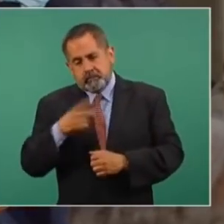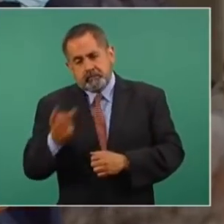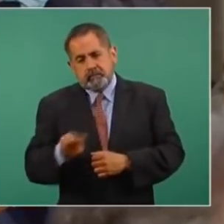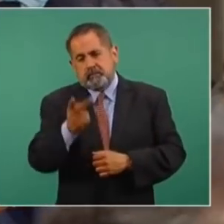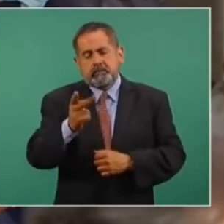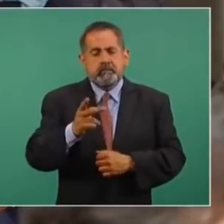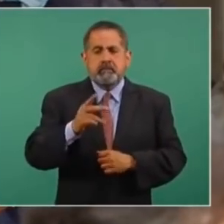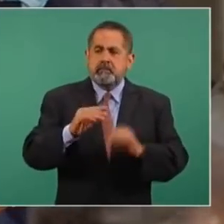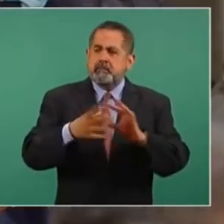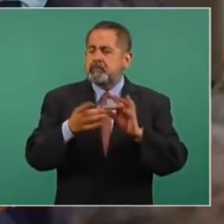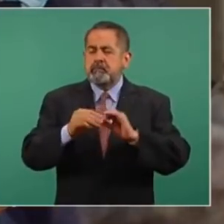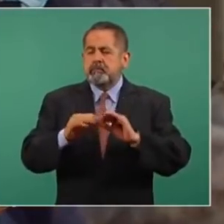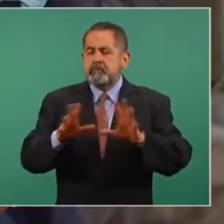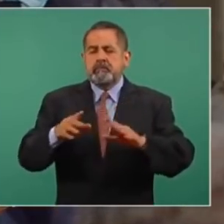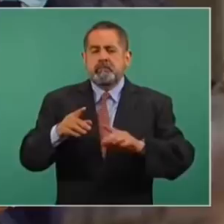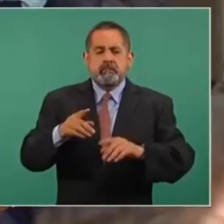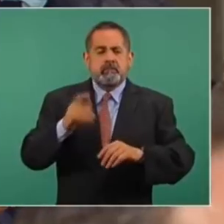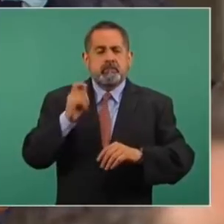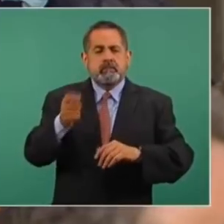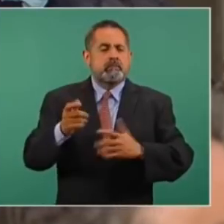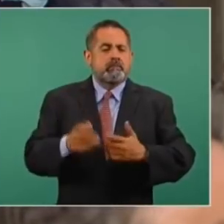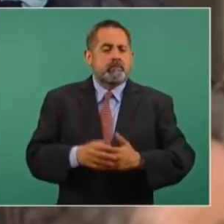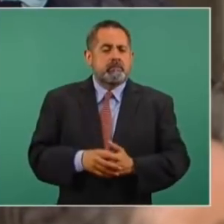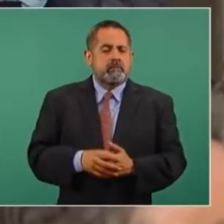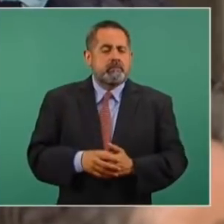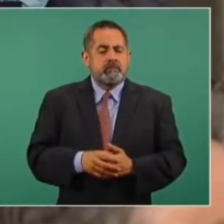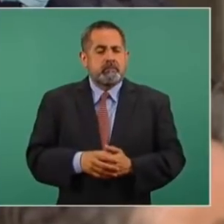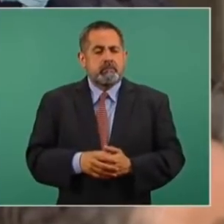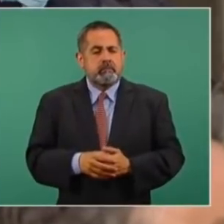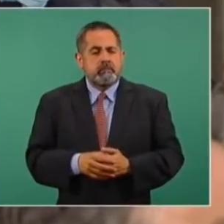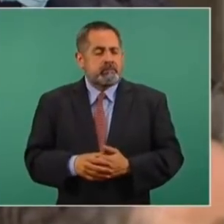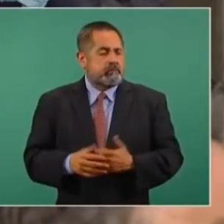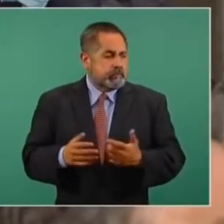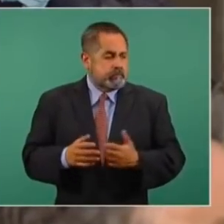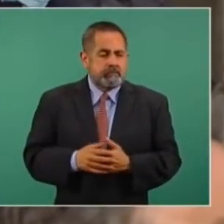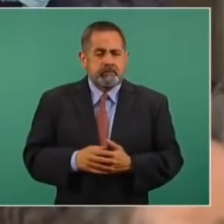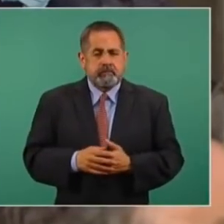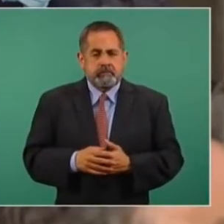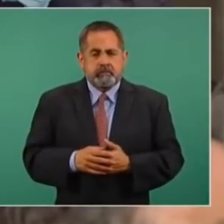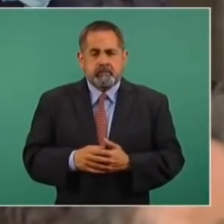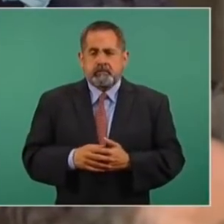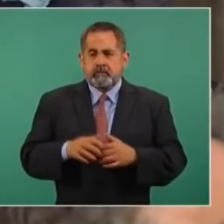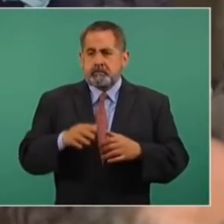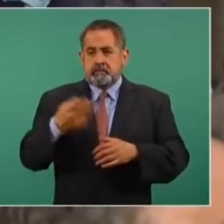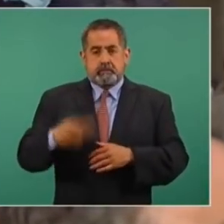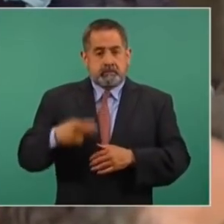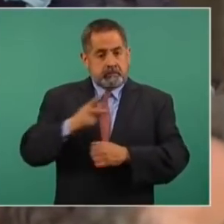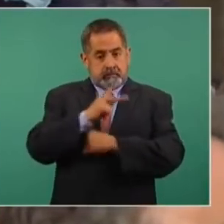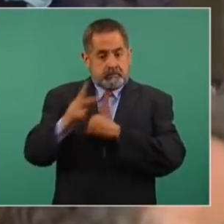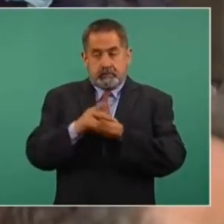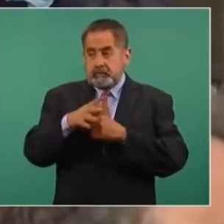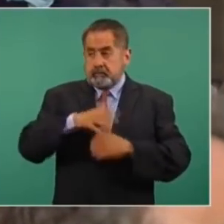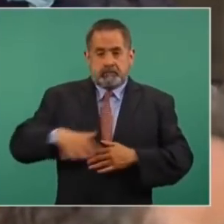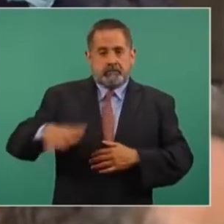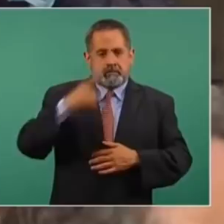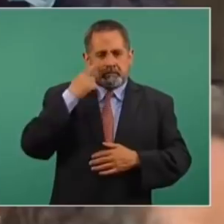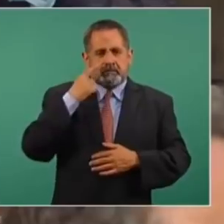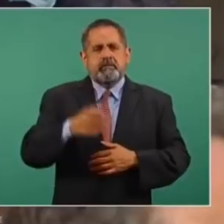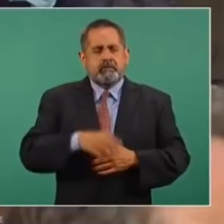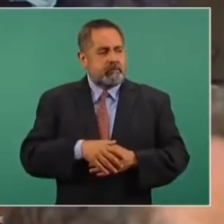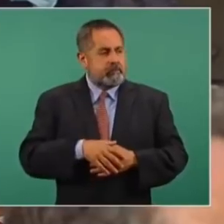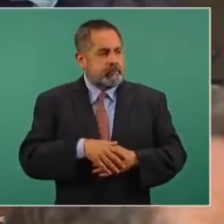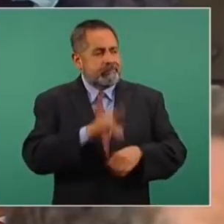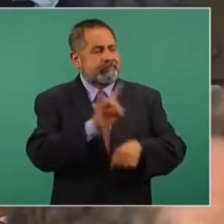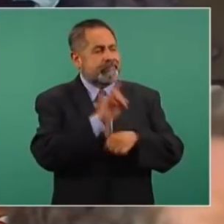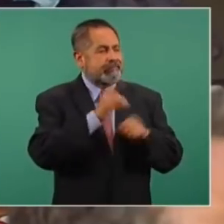que dejarla abierta en la escena pública de nuestro país. Y cuando se destrozan